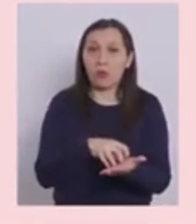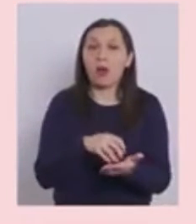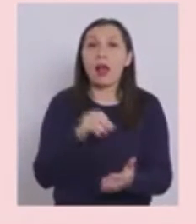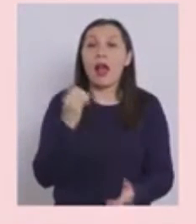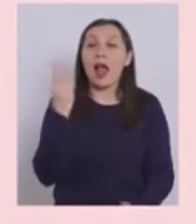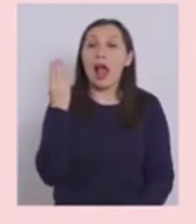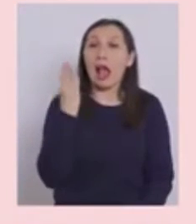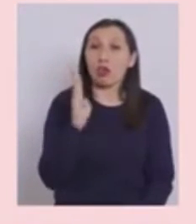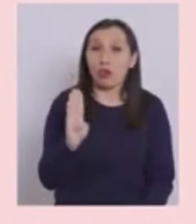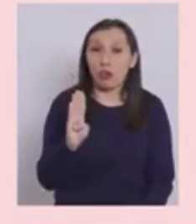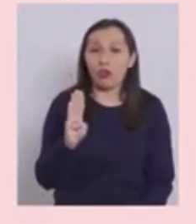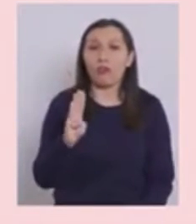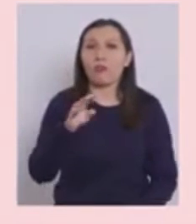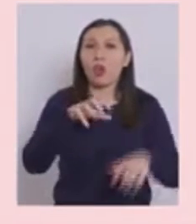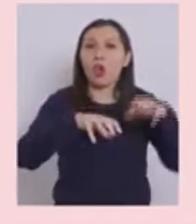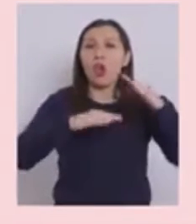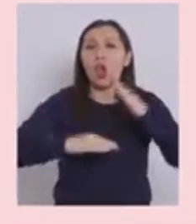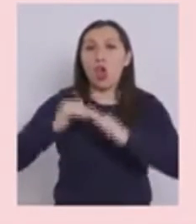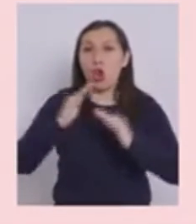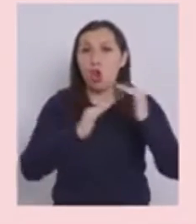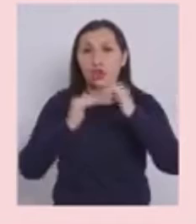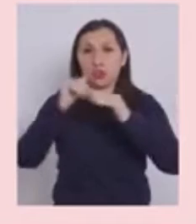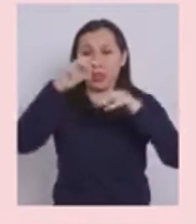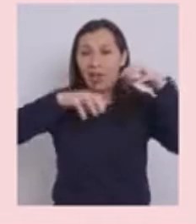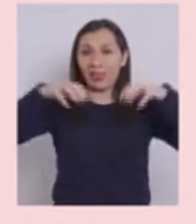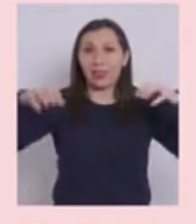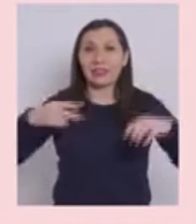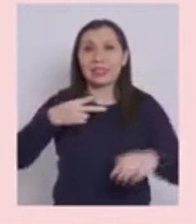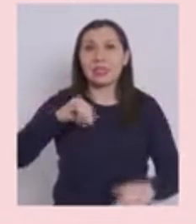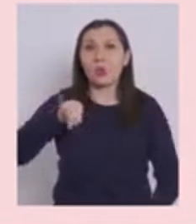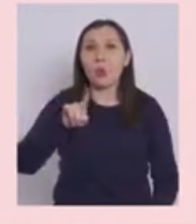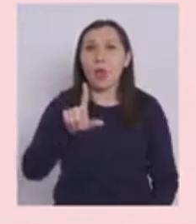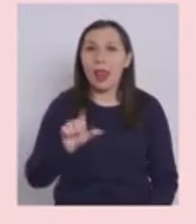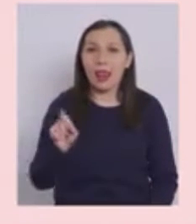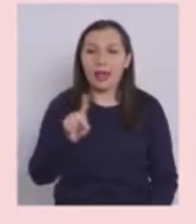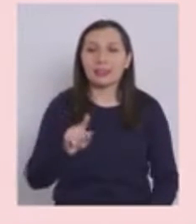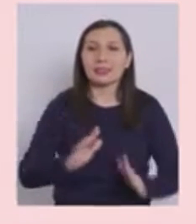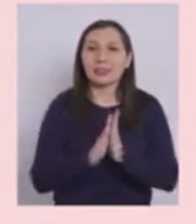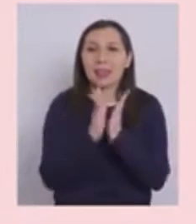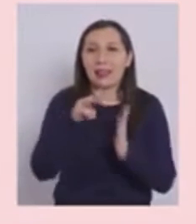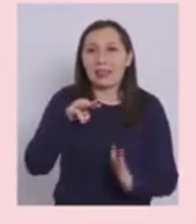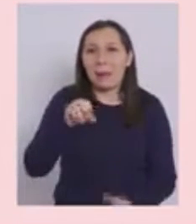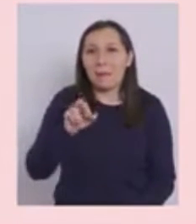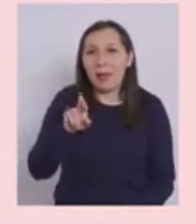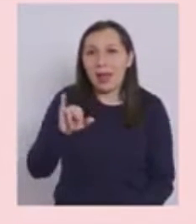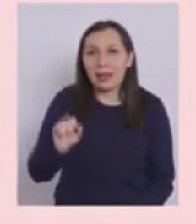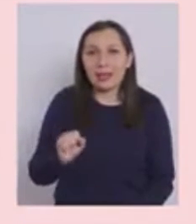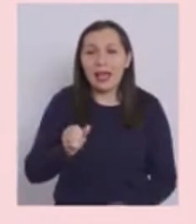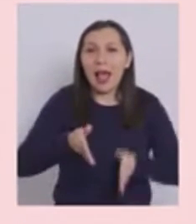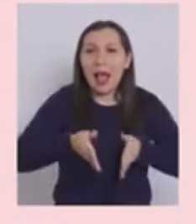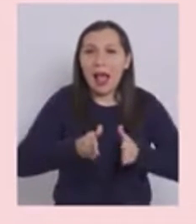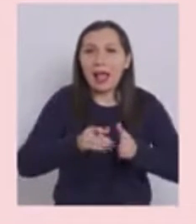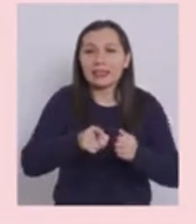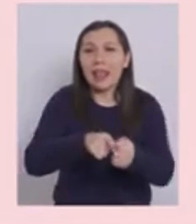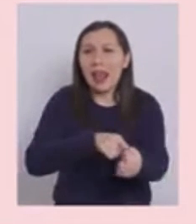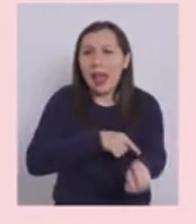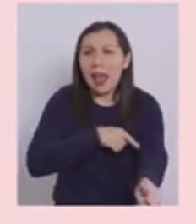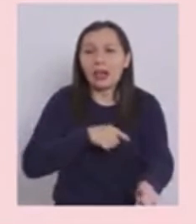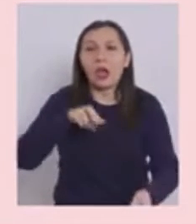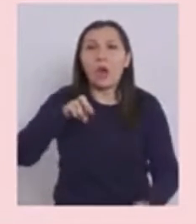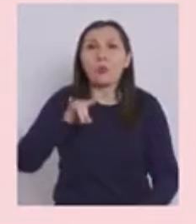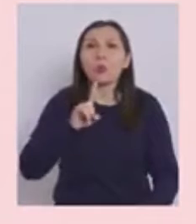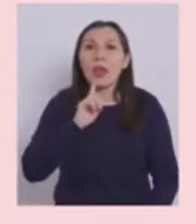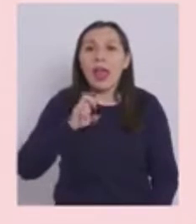Algarrobo, Los Andes, Hijuelas, Santa María, Calle Larga,